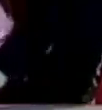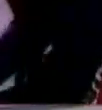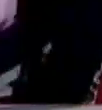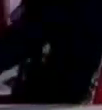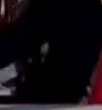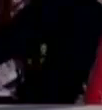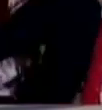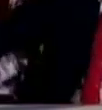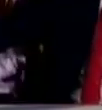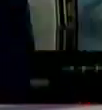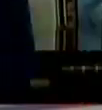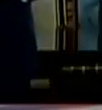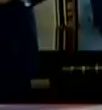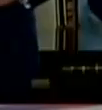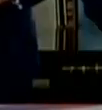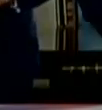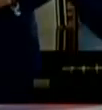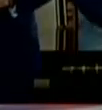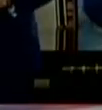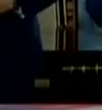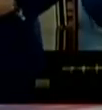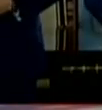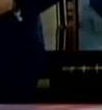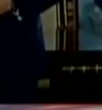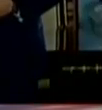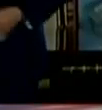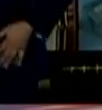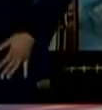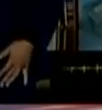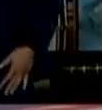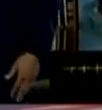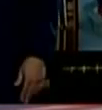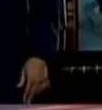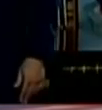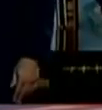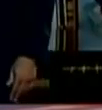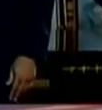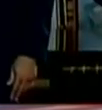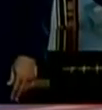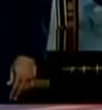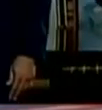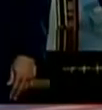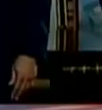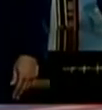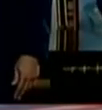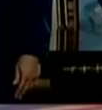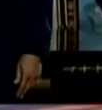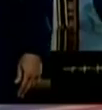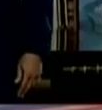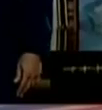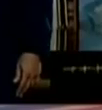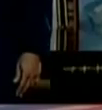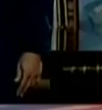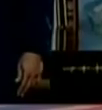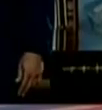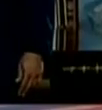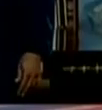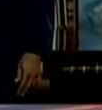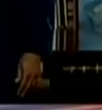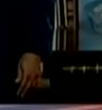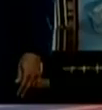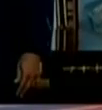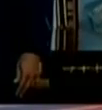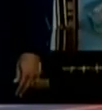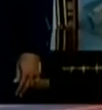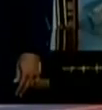Para primer vicepresidente, otro compatriota experimentado en estas tareas. Profesor, el